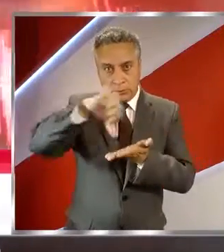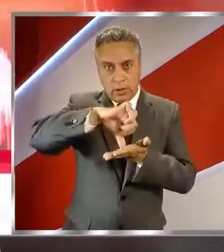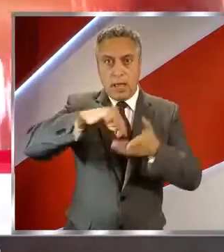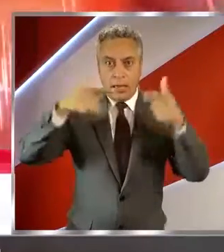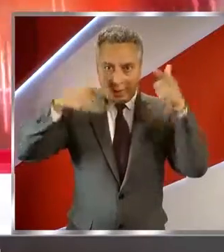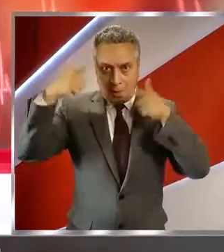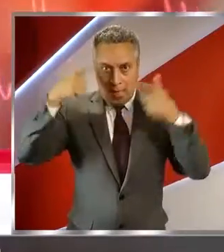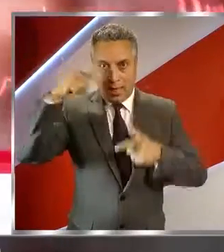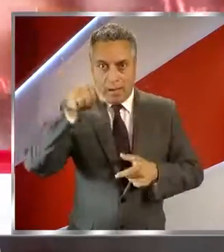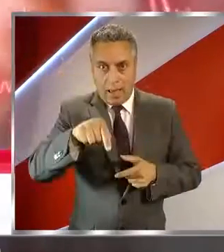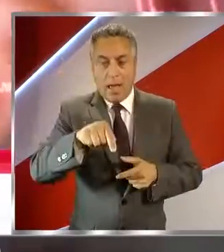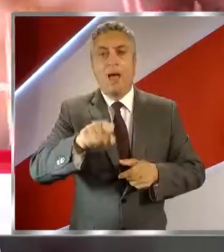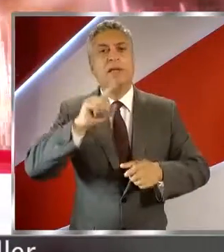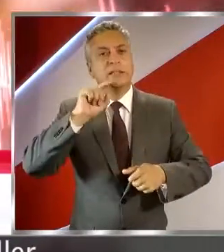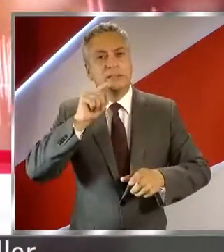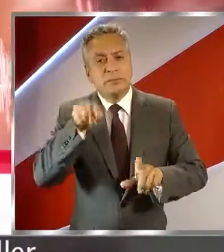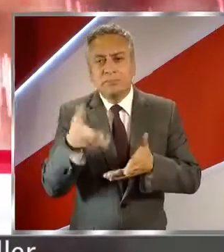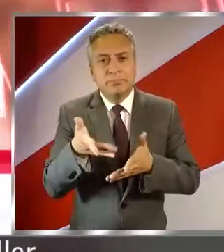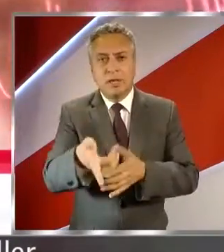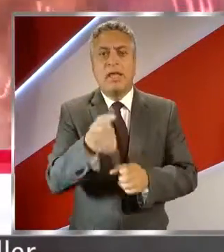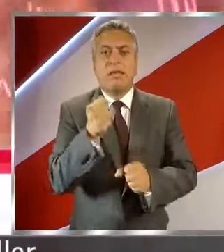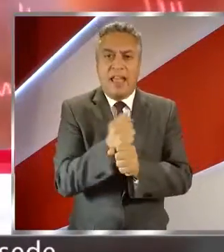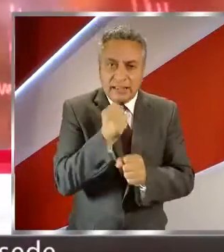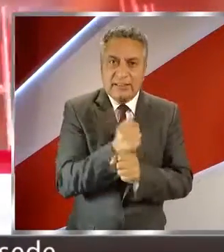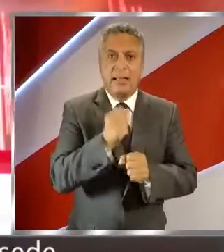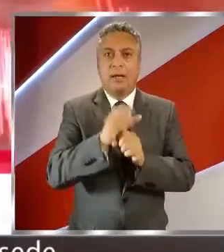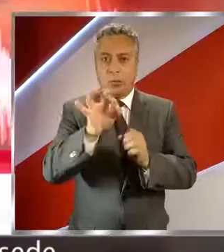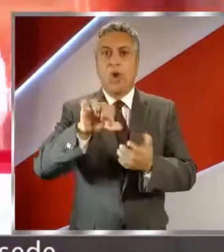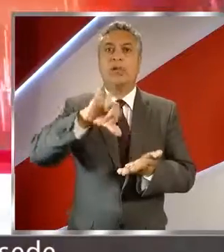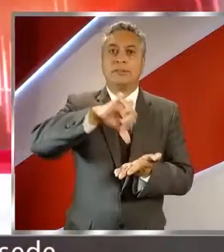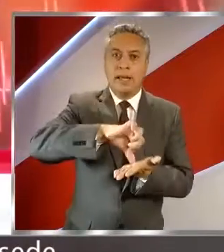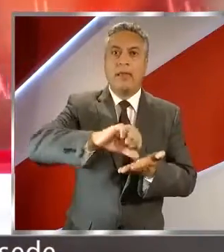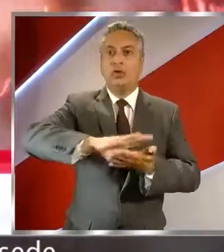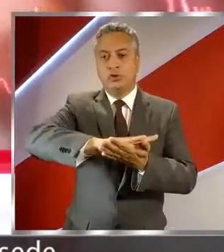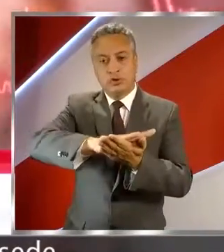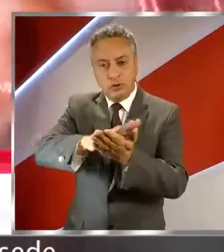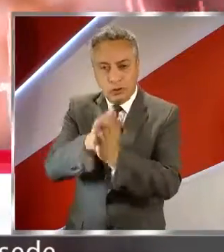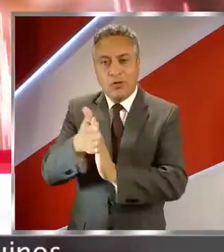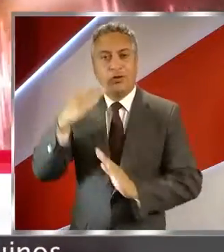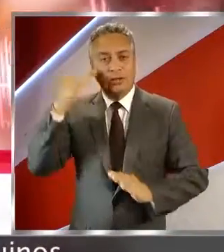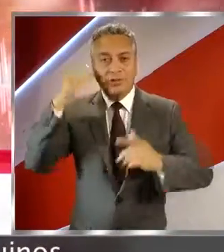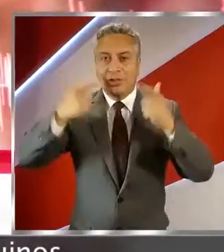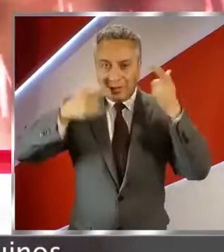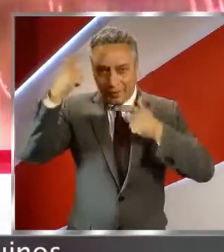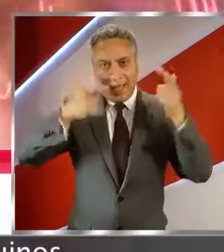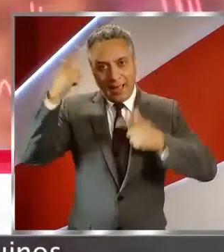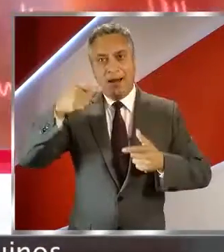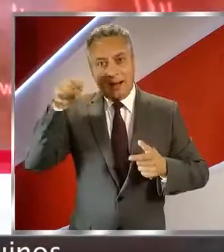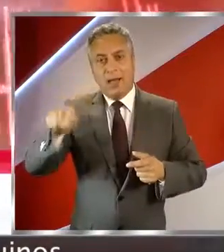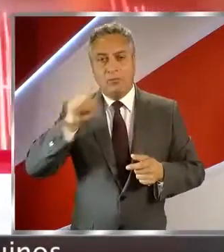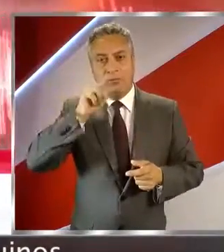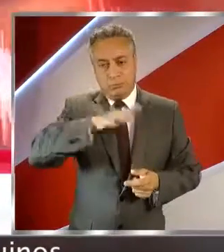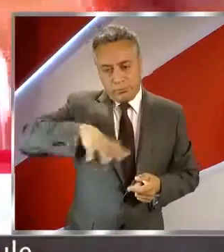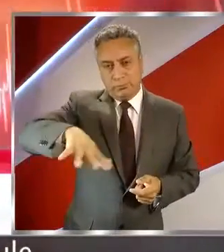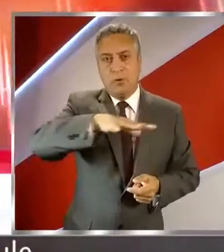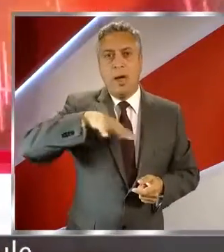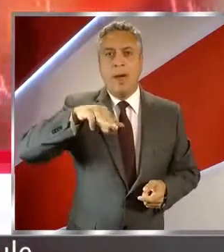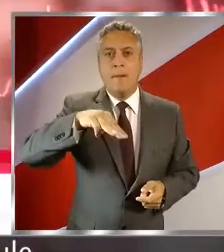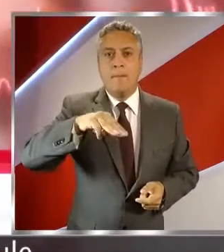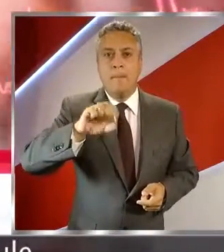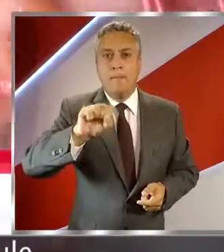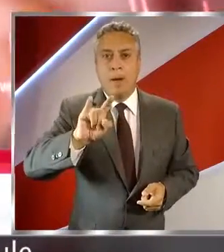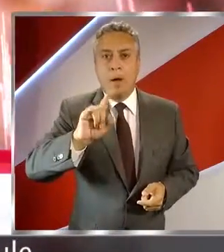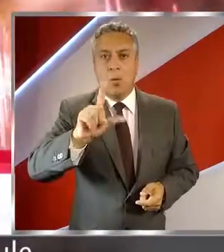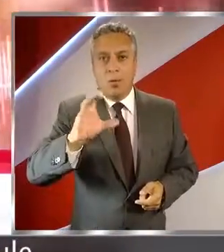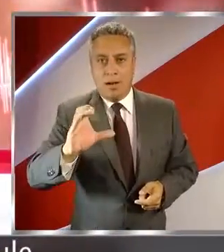en Talca, para que sirva de taller y también sirva como sea a todos los niños talquinos de la